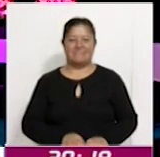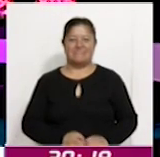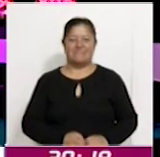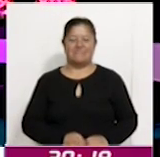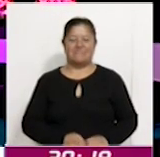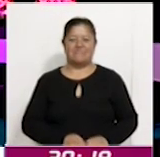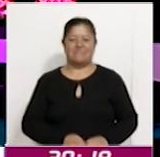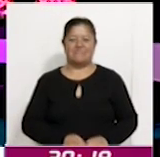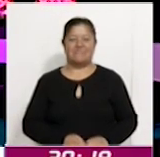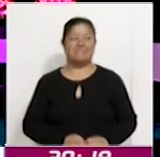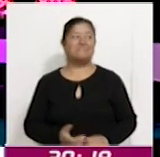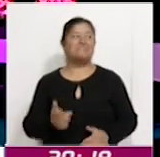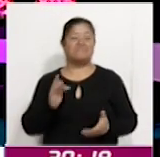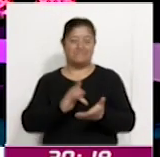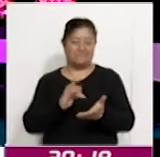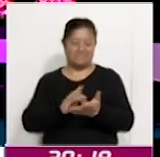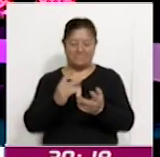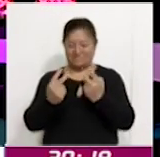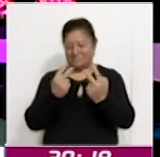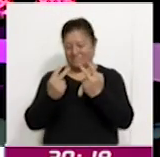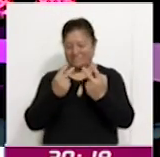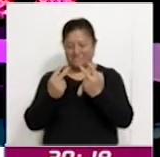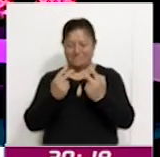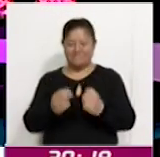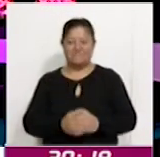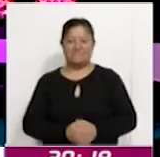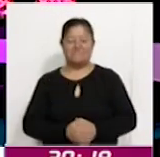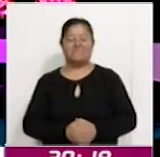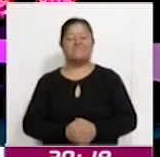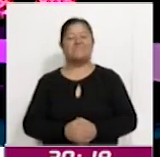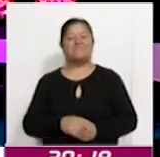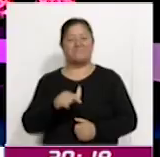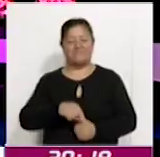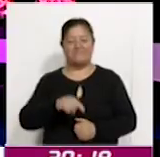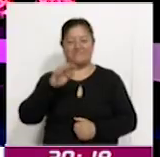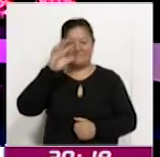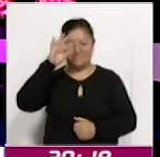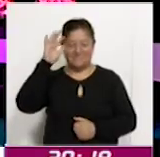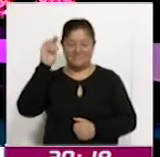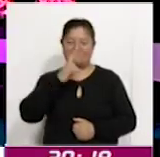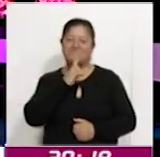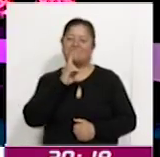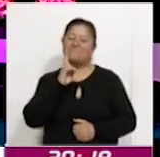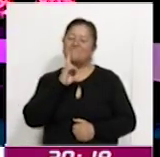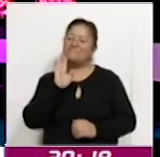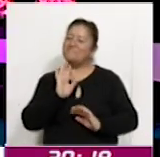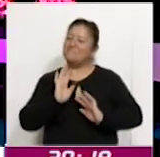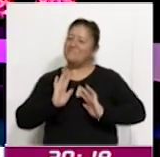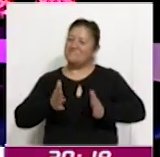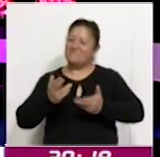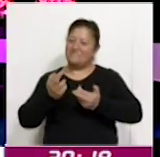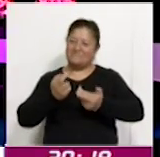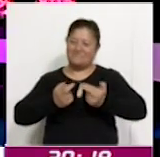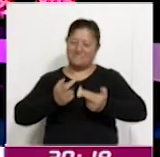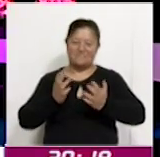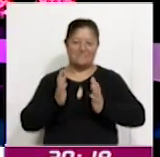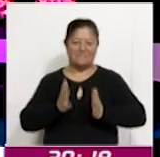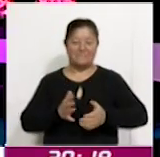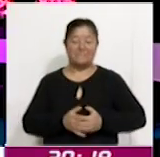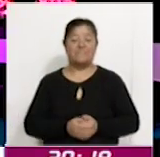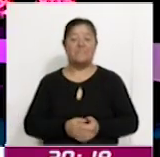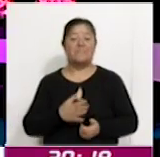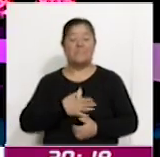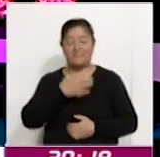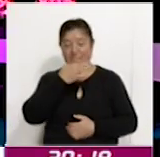Muchas gracias por continuar acompañándonos en Coracid Noticias. Estamos de regreso y, pues, le quiero comentar que